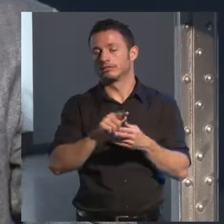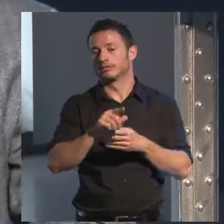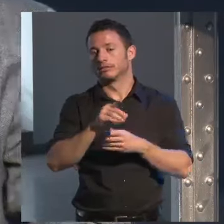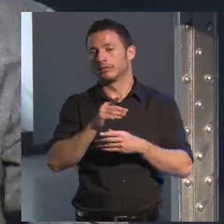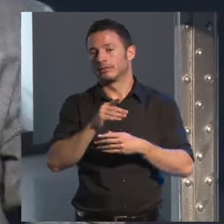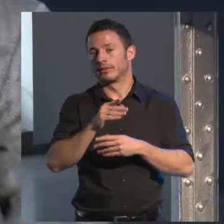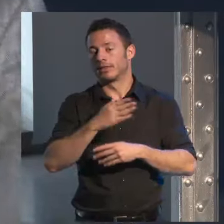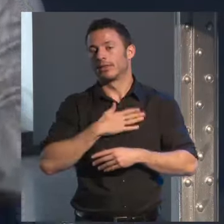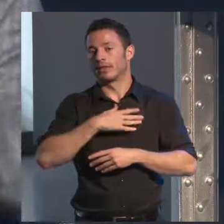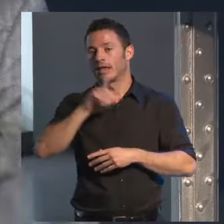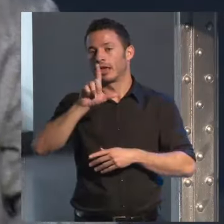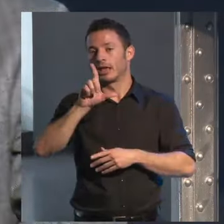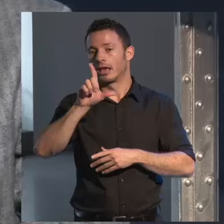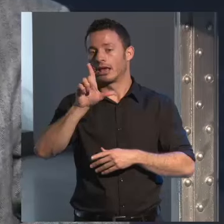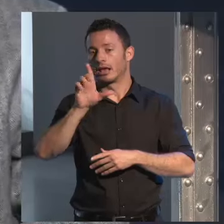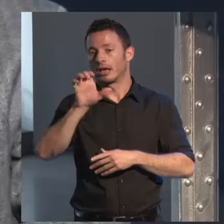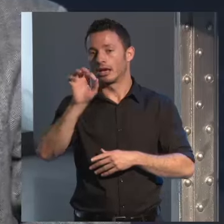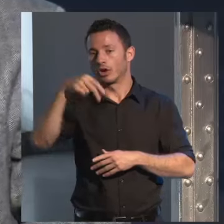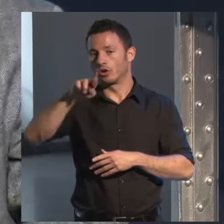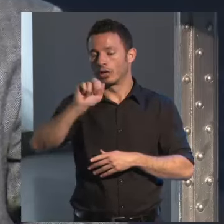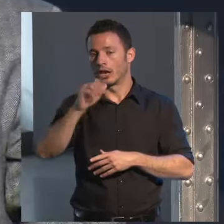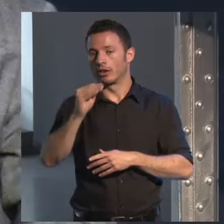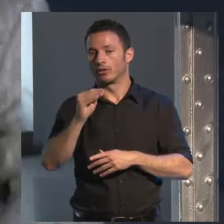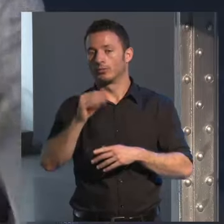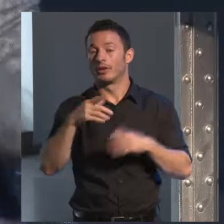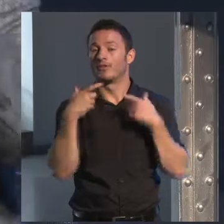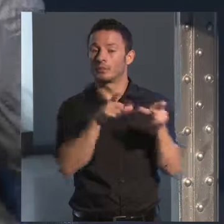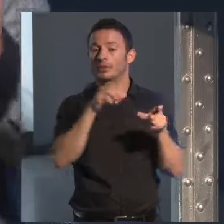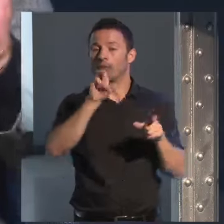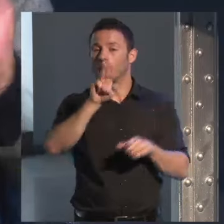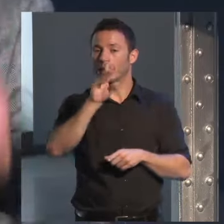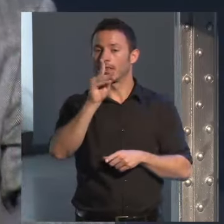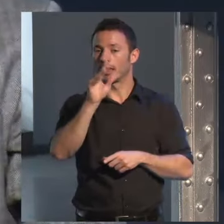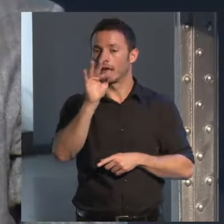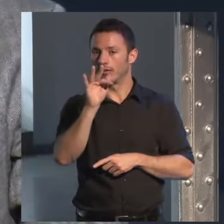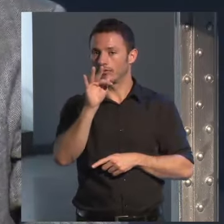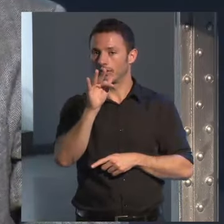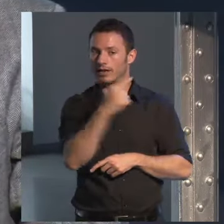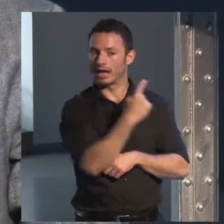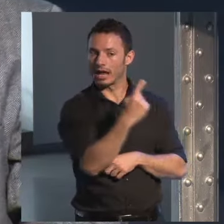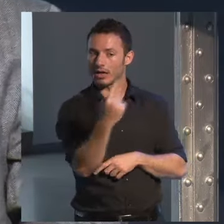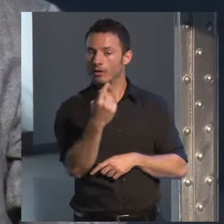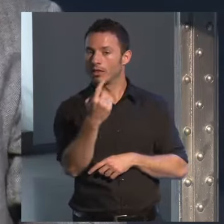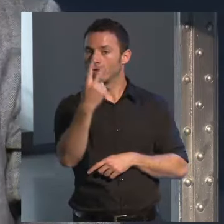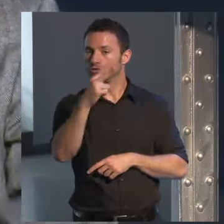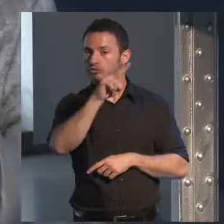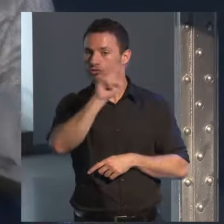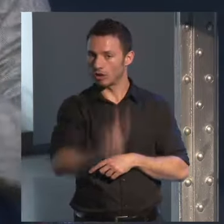conseguido no sé cómo y las vendía en formato pdf dos dólares cada novela